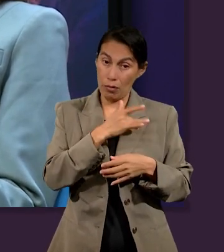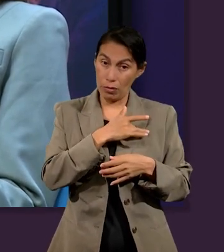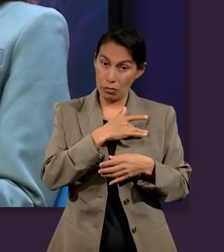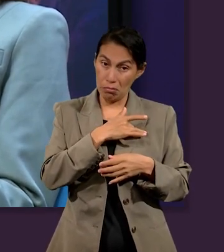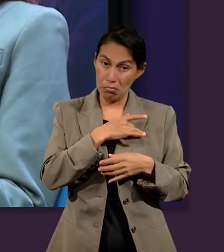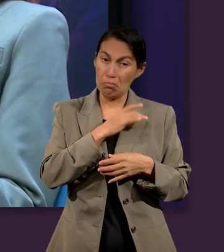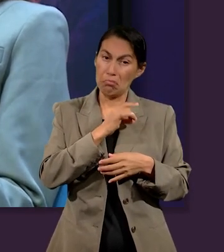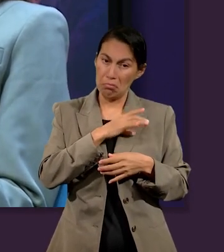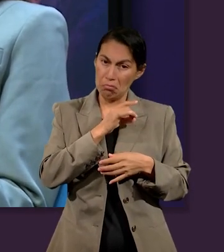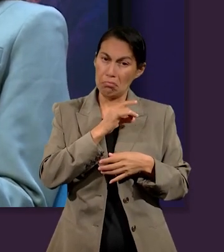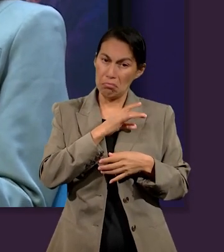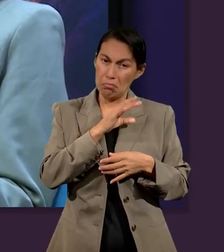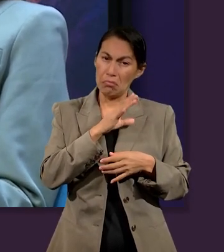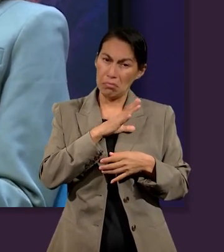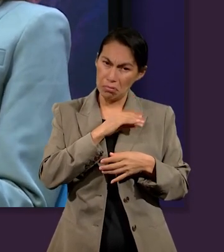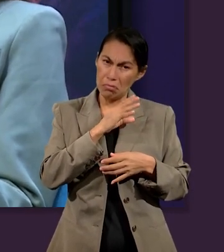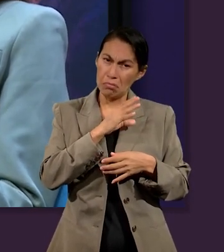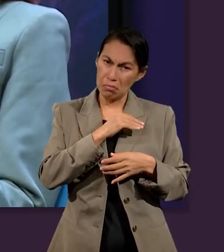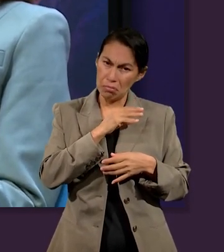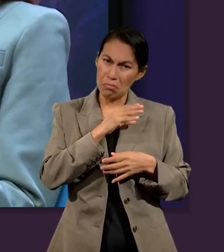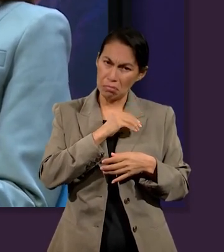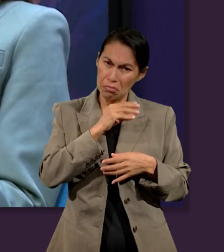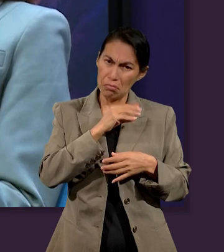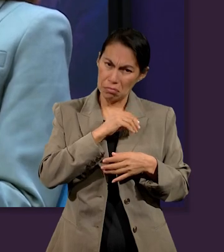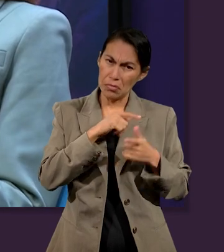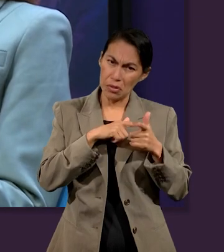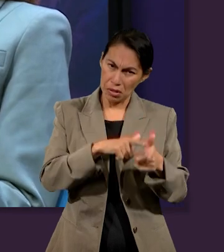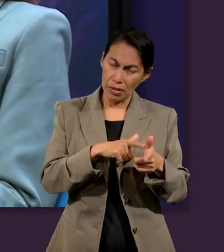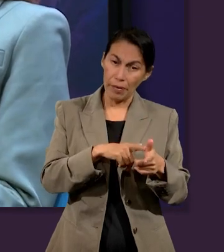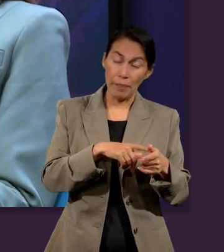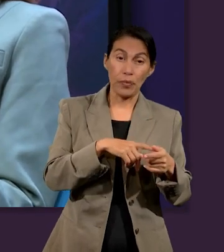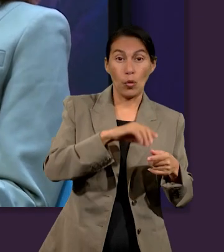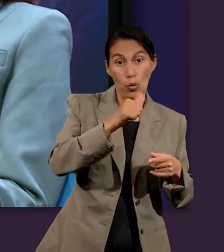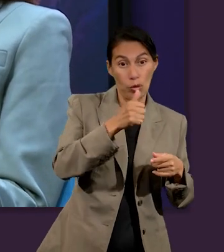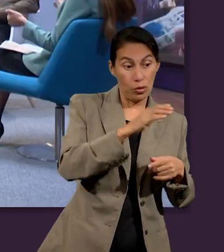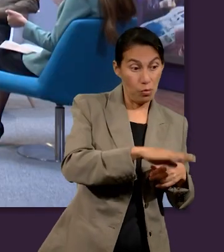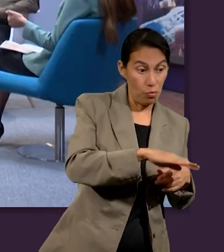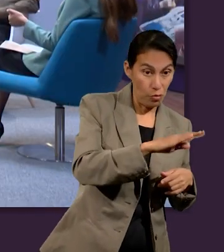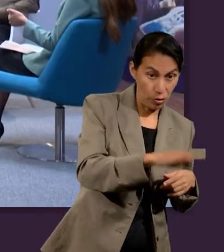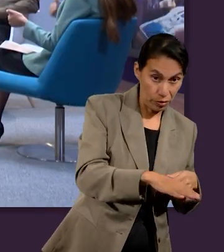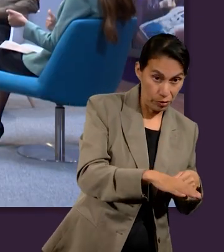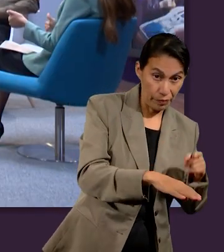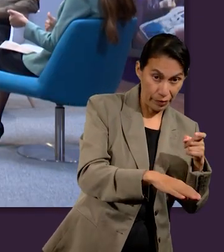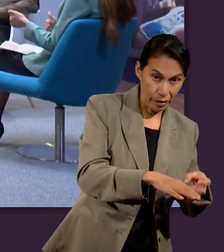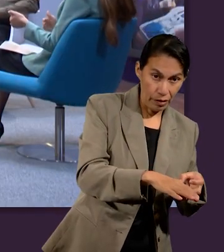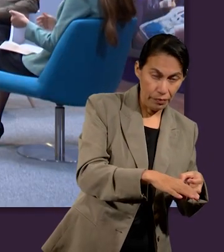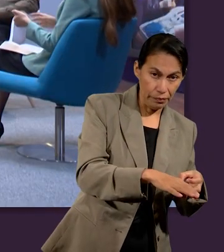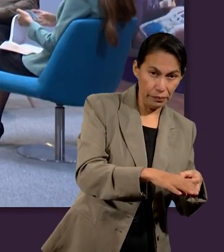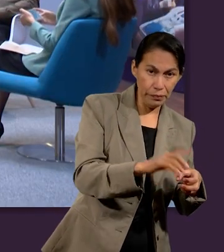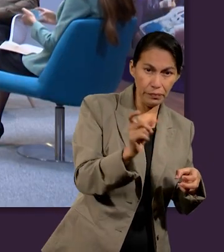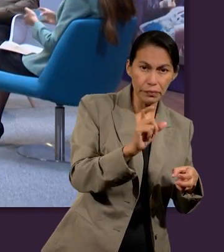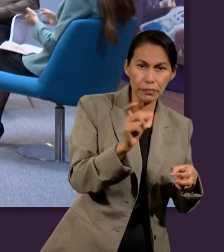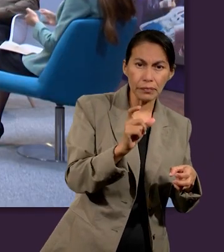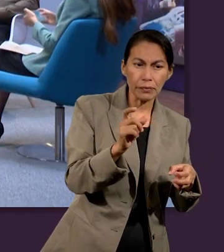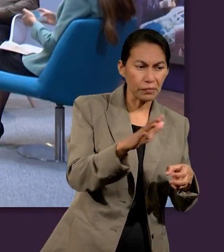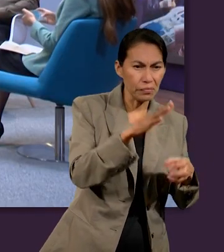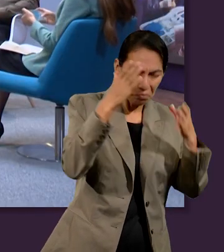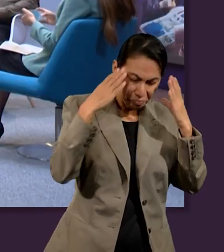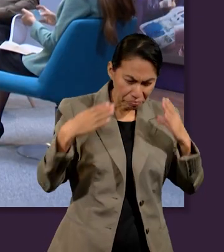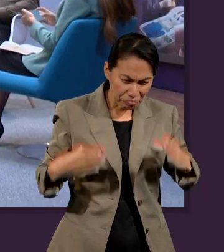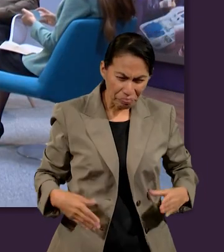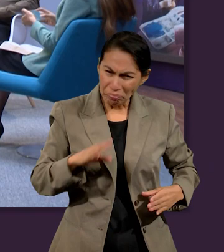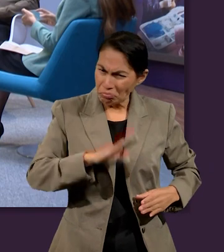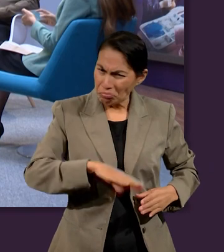estén detenidos. A diferencia de la muerte, que conocemos que es cuando nada en nuestro cuerpo está en funcionamiento.